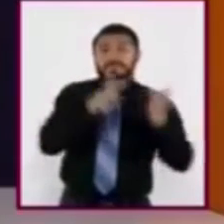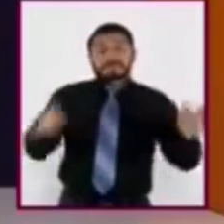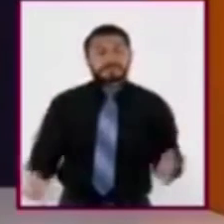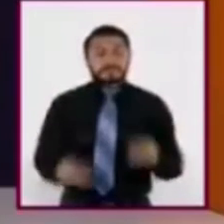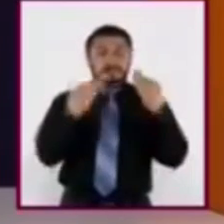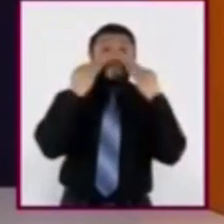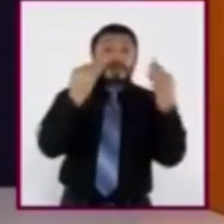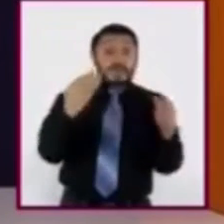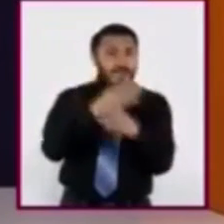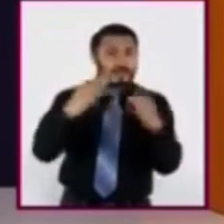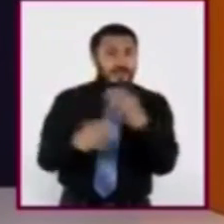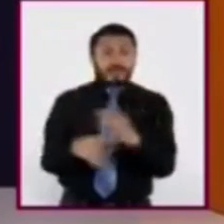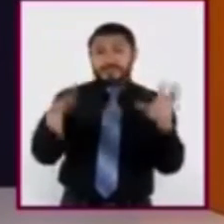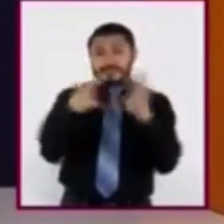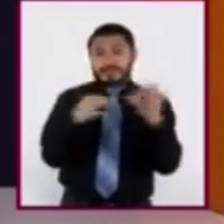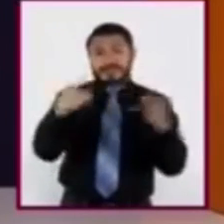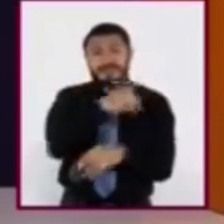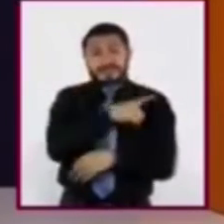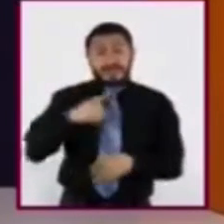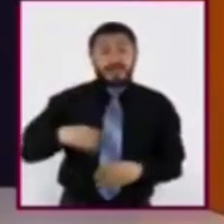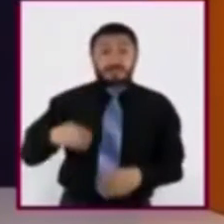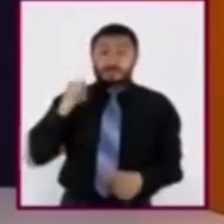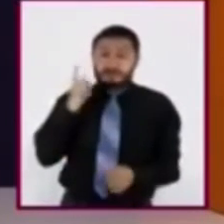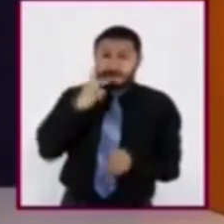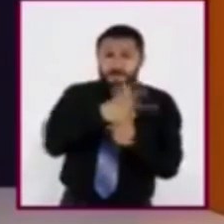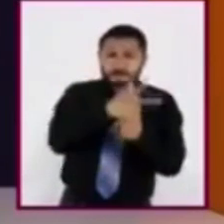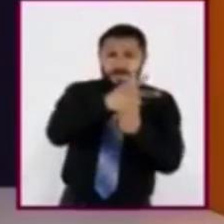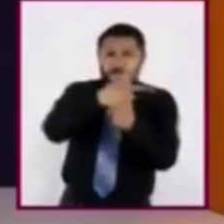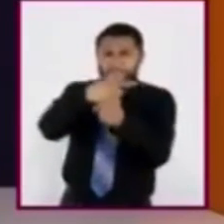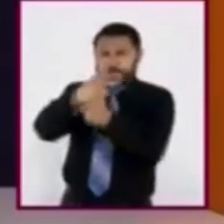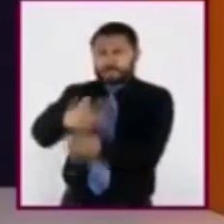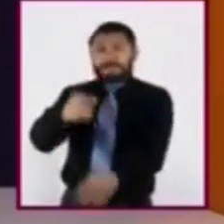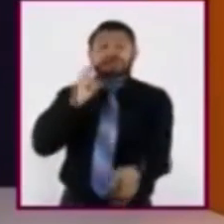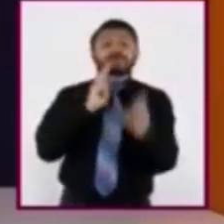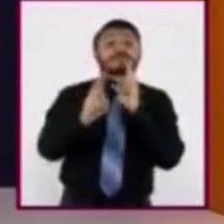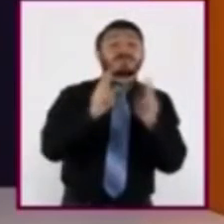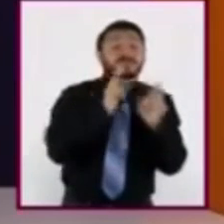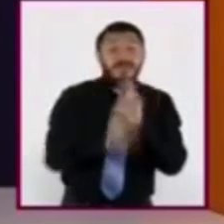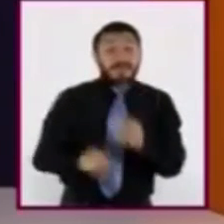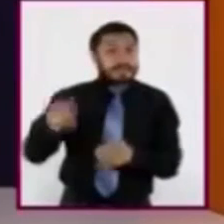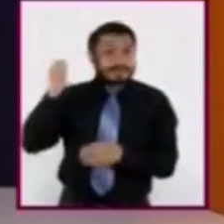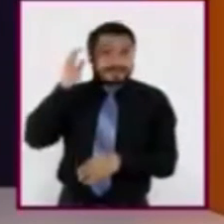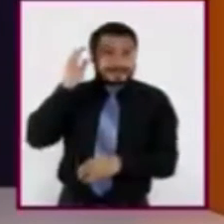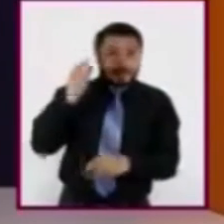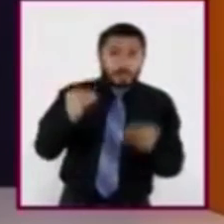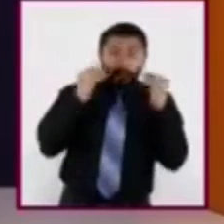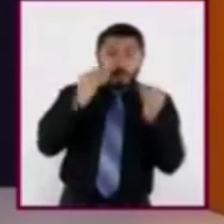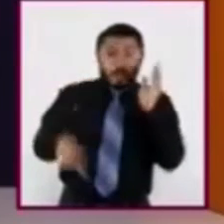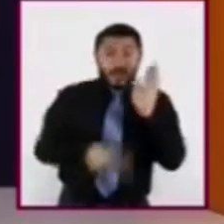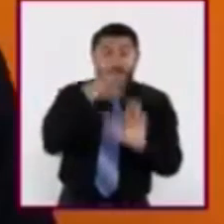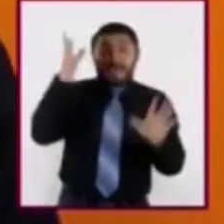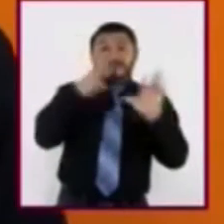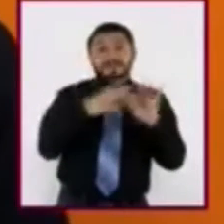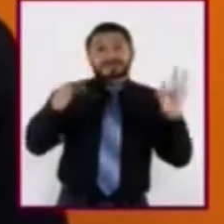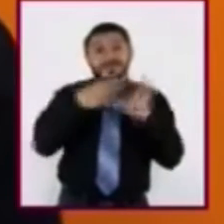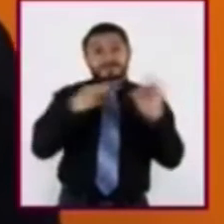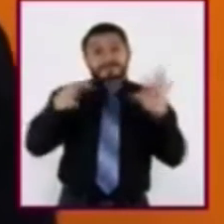hechos que narran, se encargan de descubrir el hecho noticioso y la mayoría de las veces de escribir la nota.